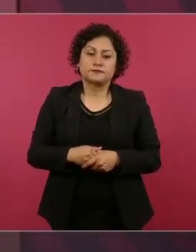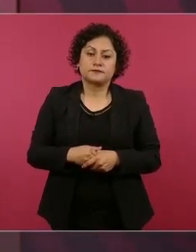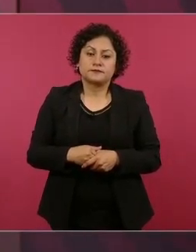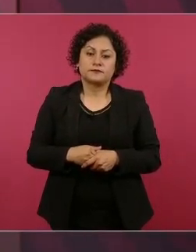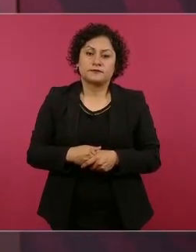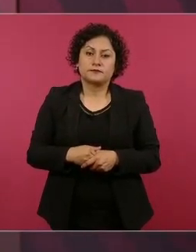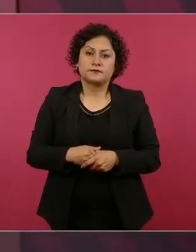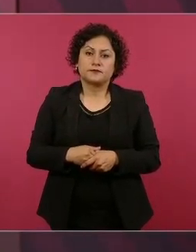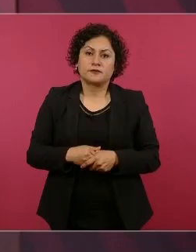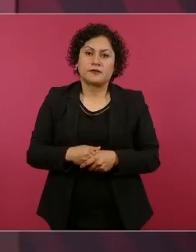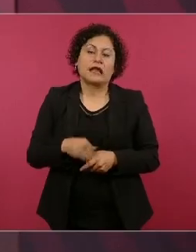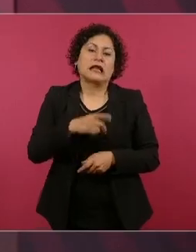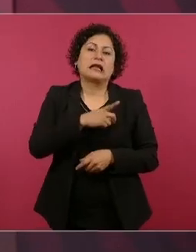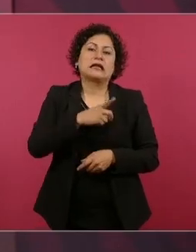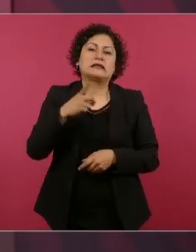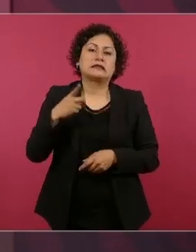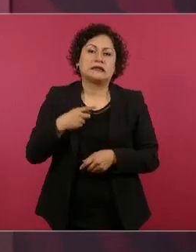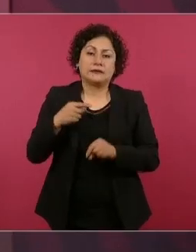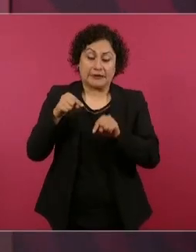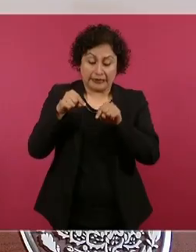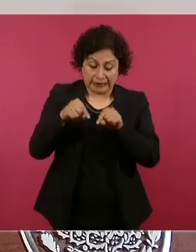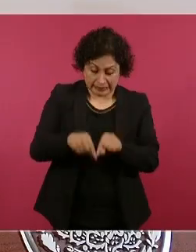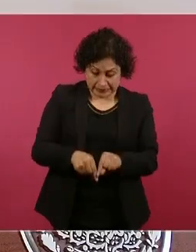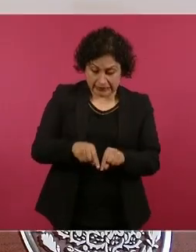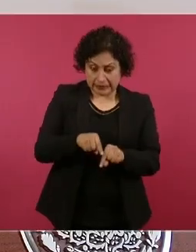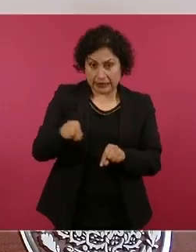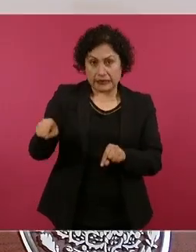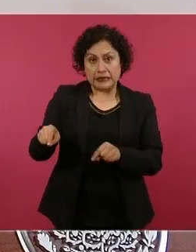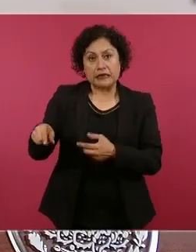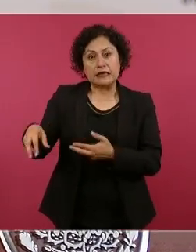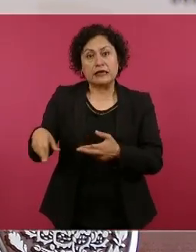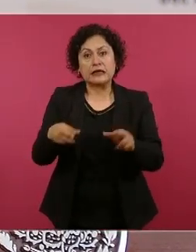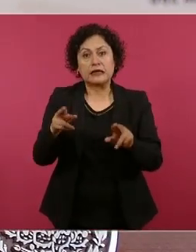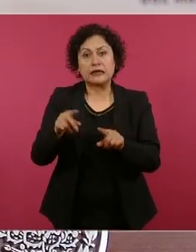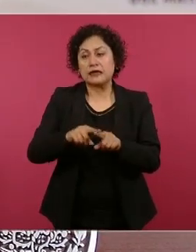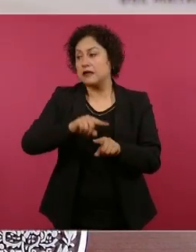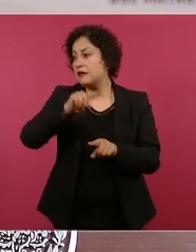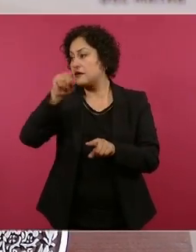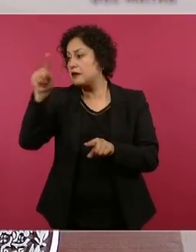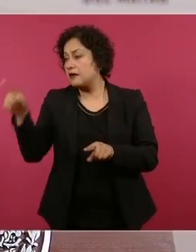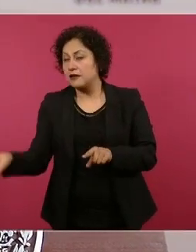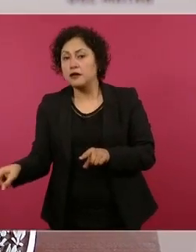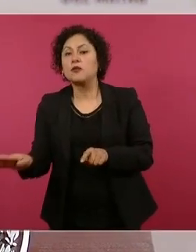cruzar, porque ya vamos para allá,